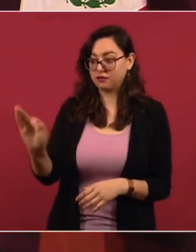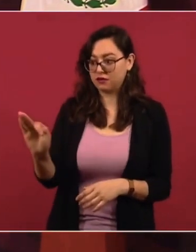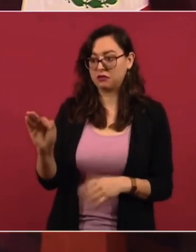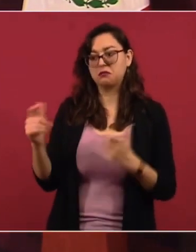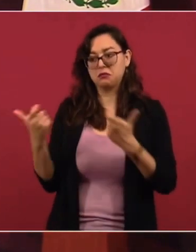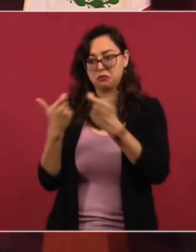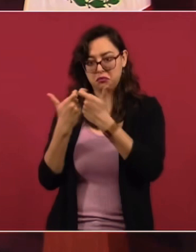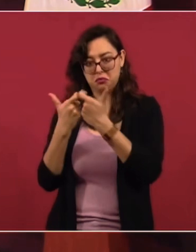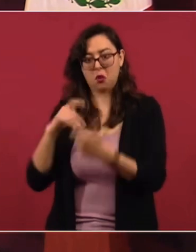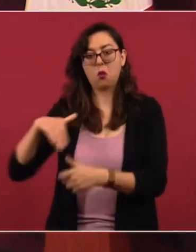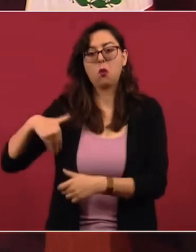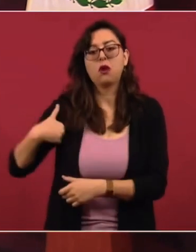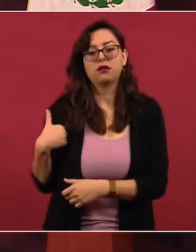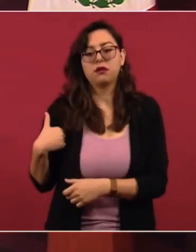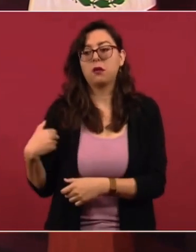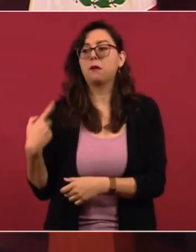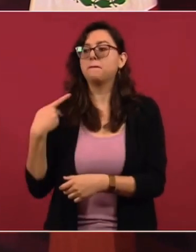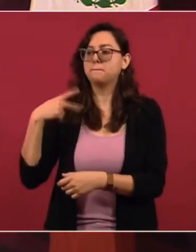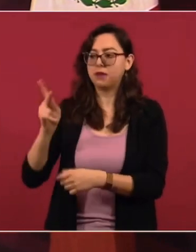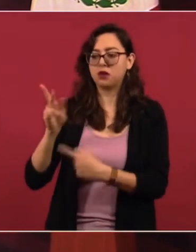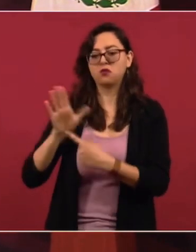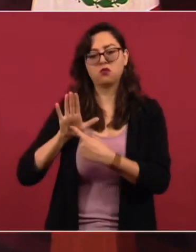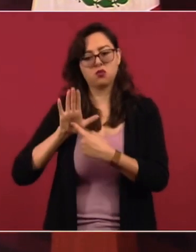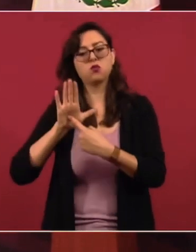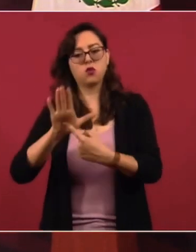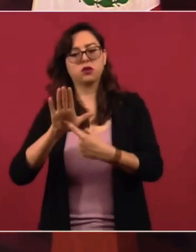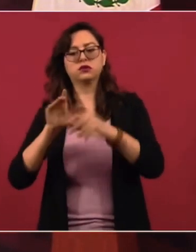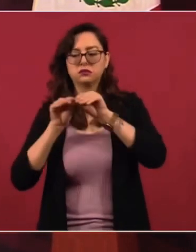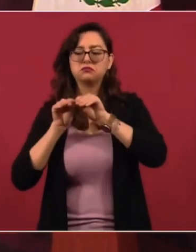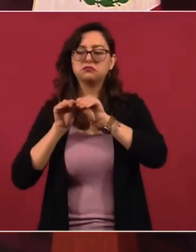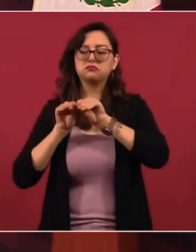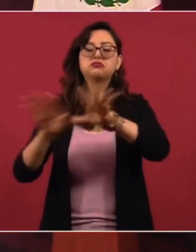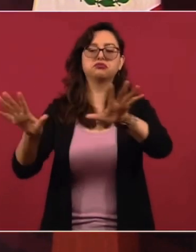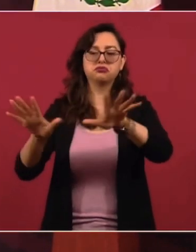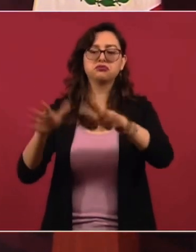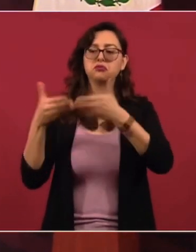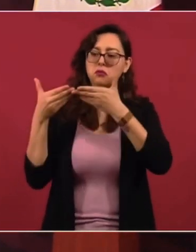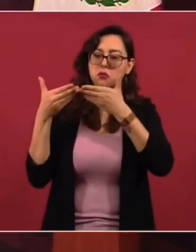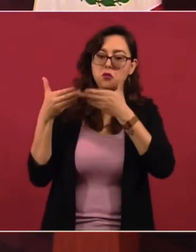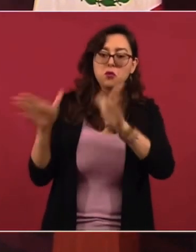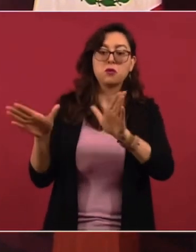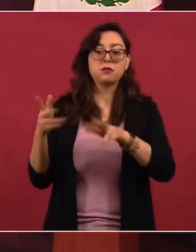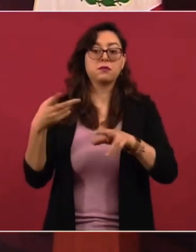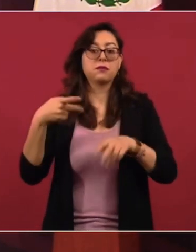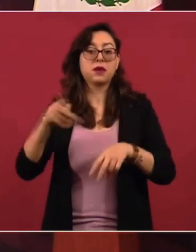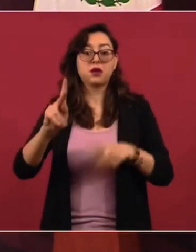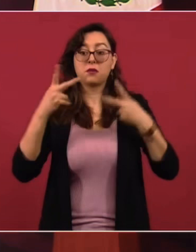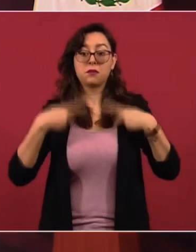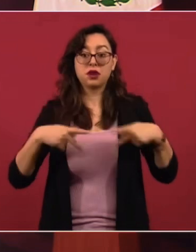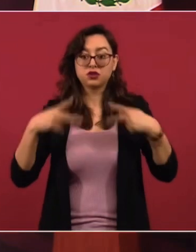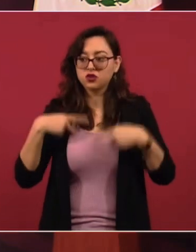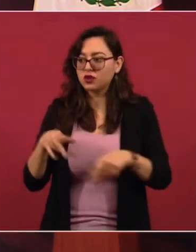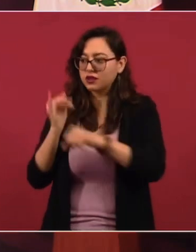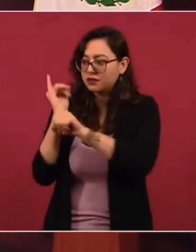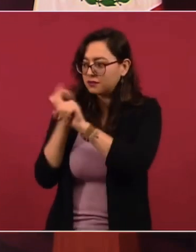nada más que mucha gente no lo sabía.